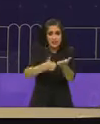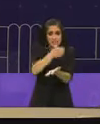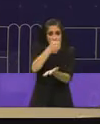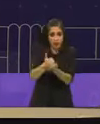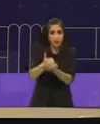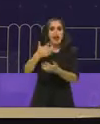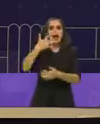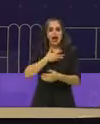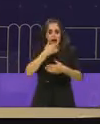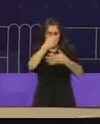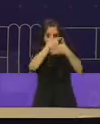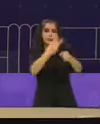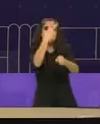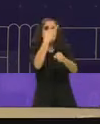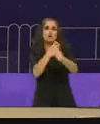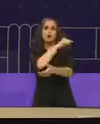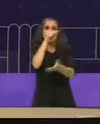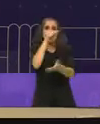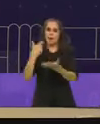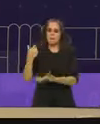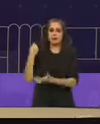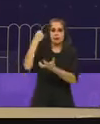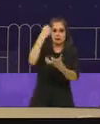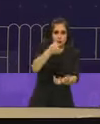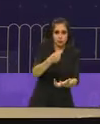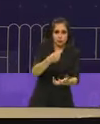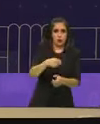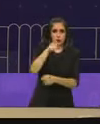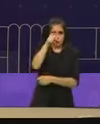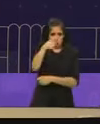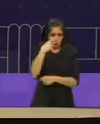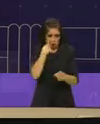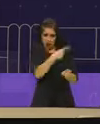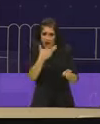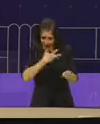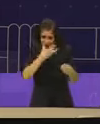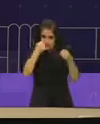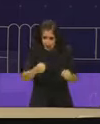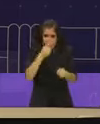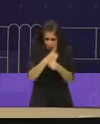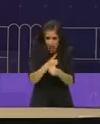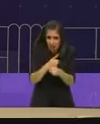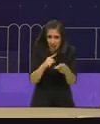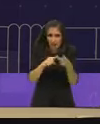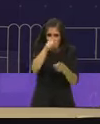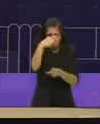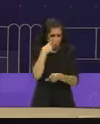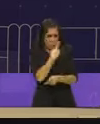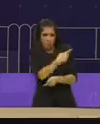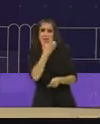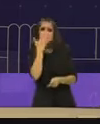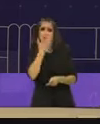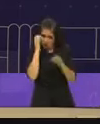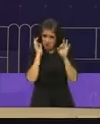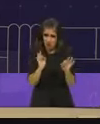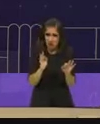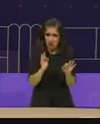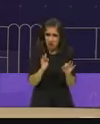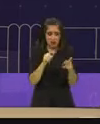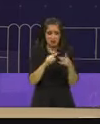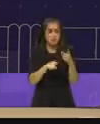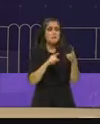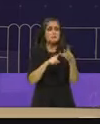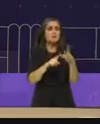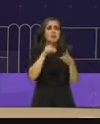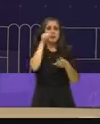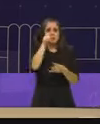presupuesto más grande del país, tú lo ves en seguridad, tú lo ves en las escuelas de tus hijos, tú lo ves cuando